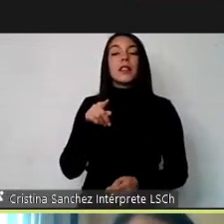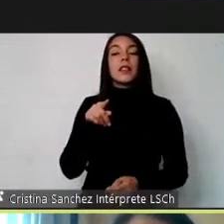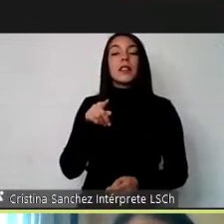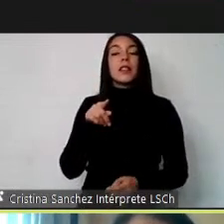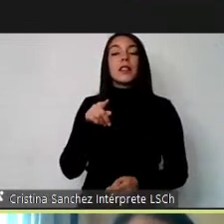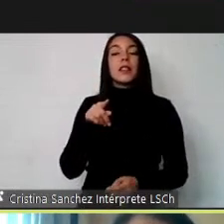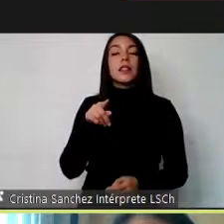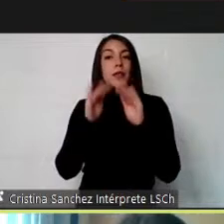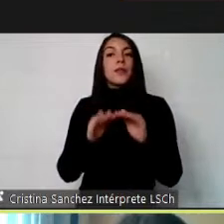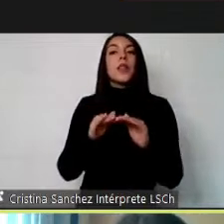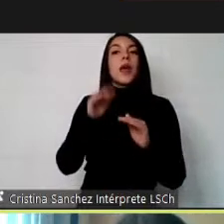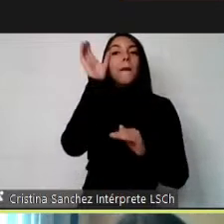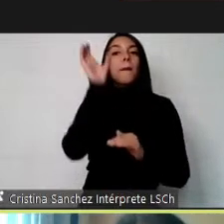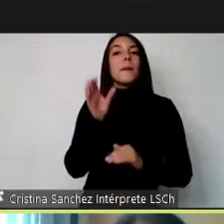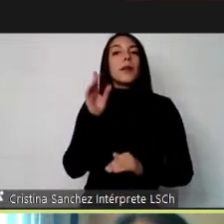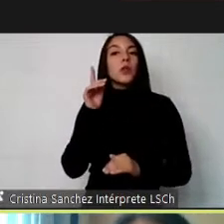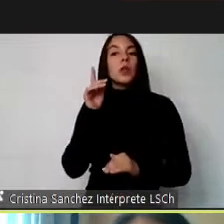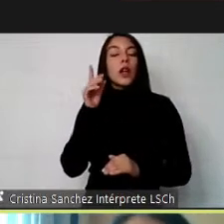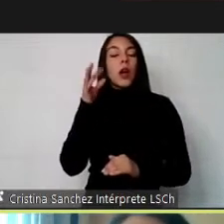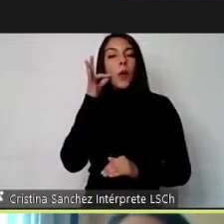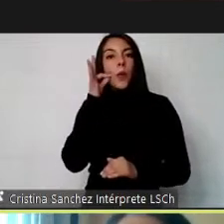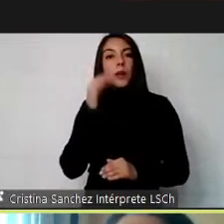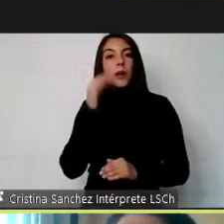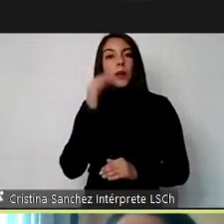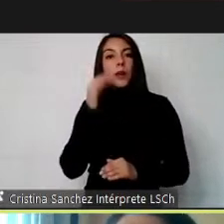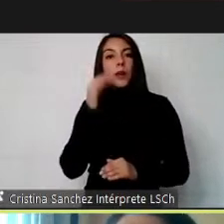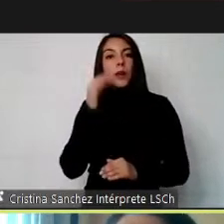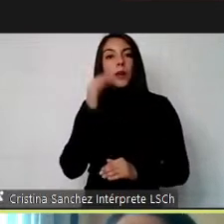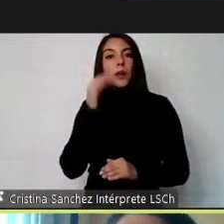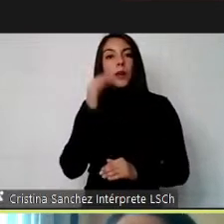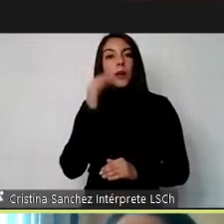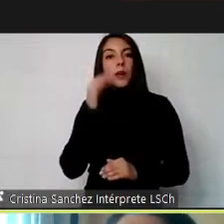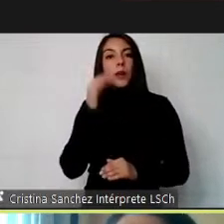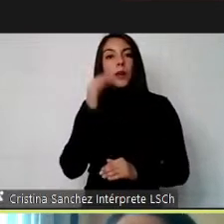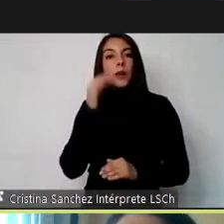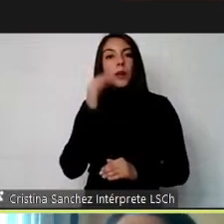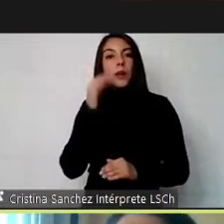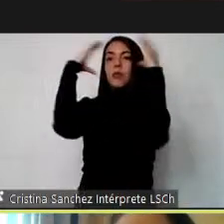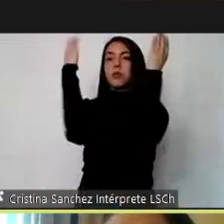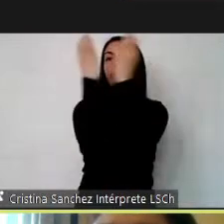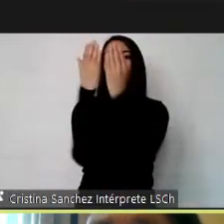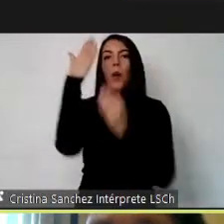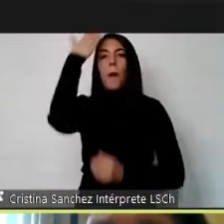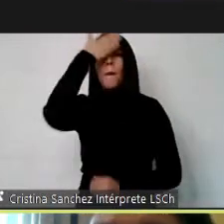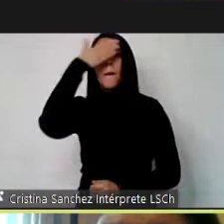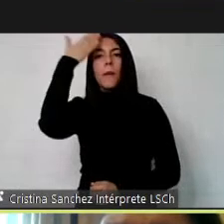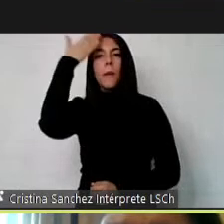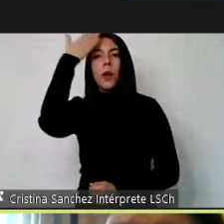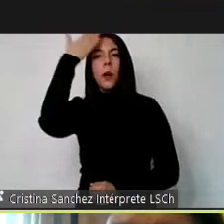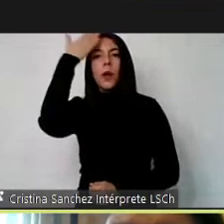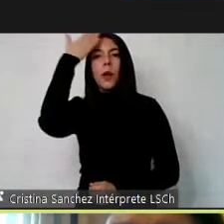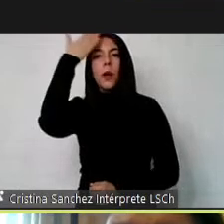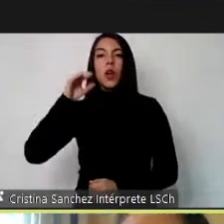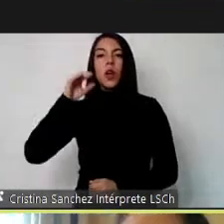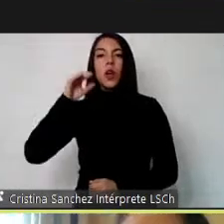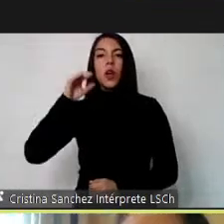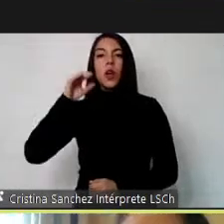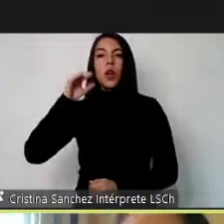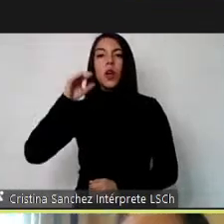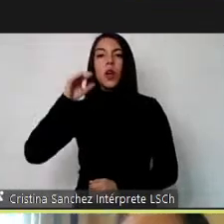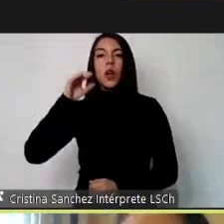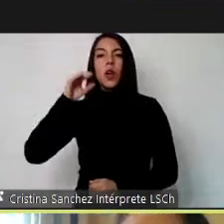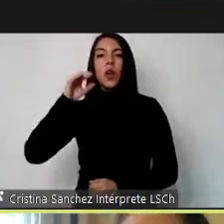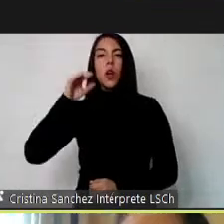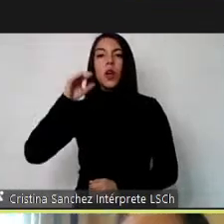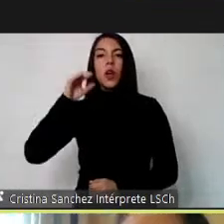En ese contexto, hay gran preocupación a nivel mundial, ya lo decía Stephen Hawking, que el siglo XXI